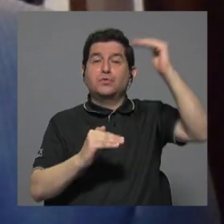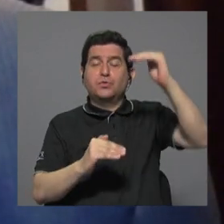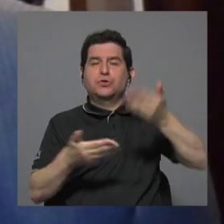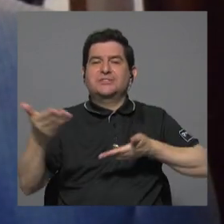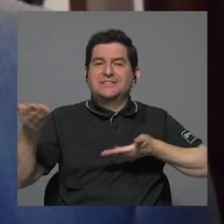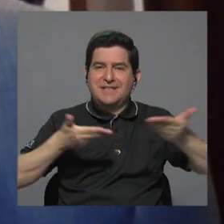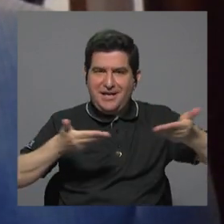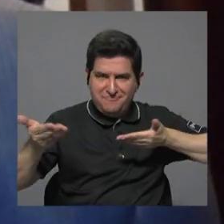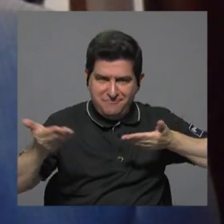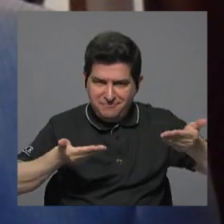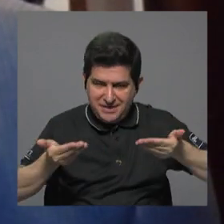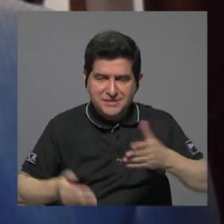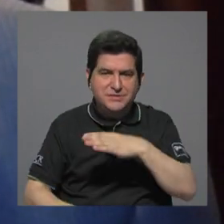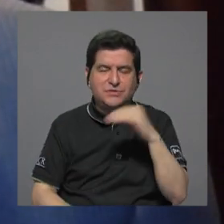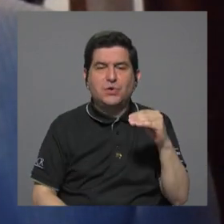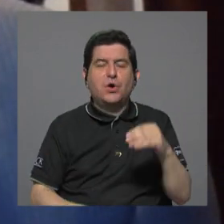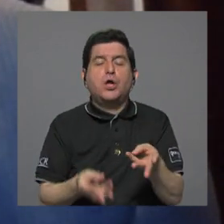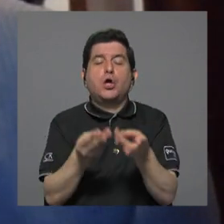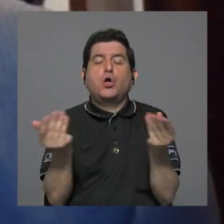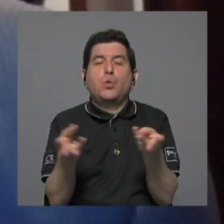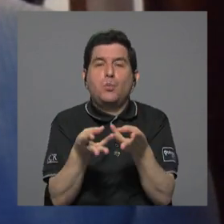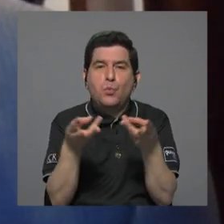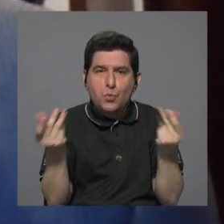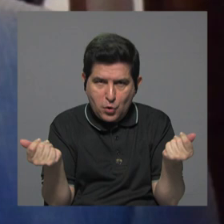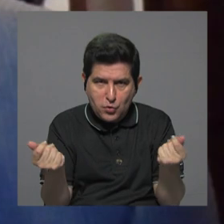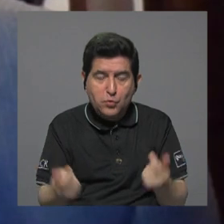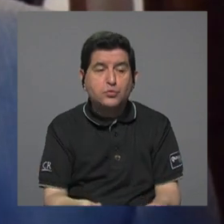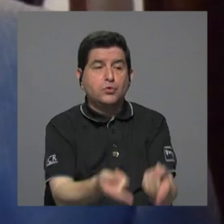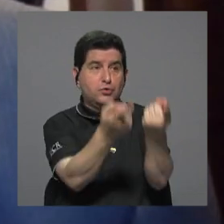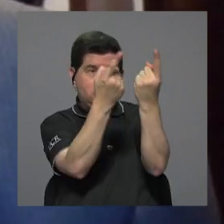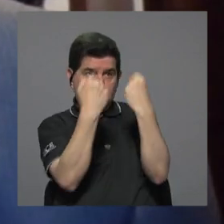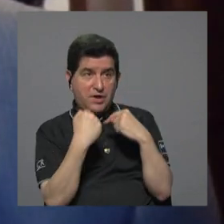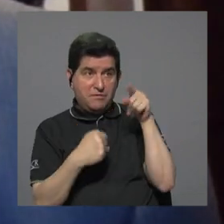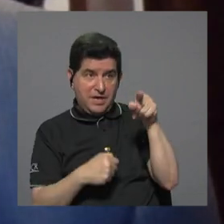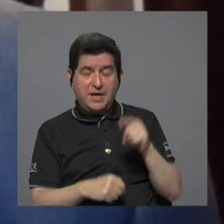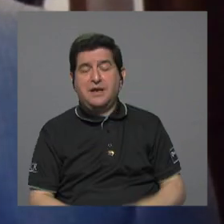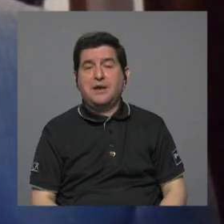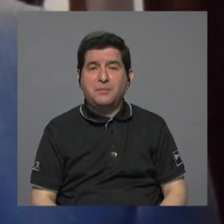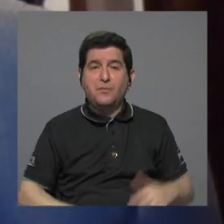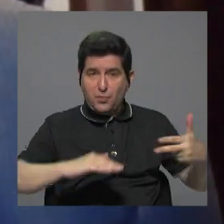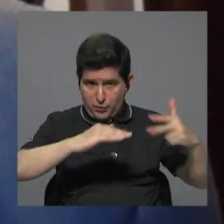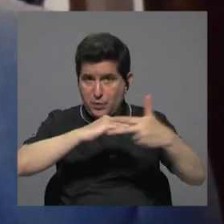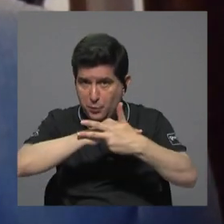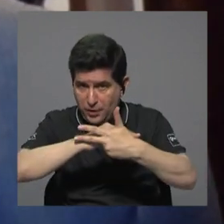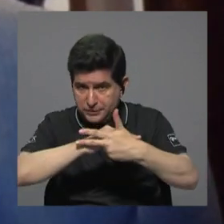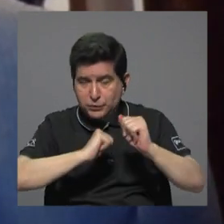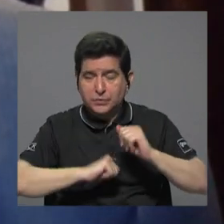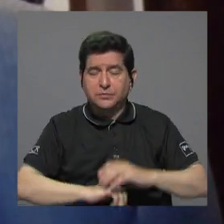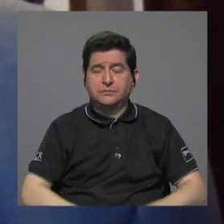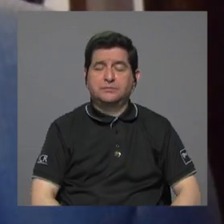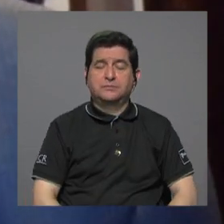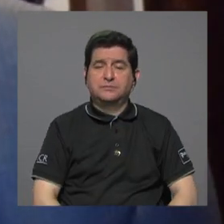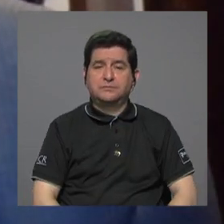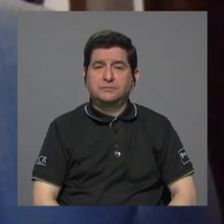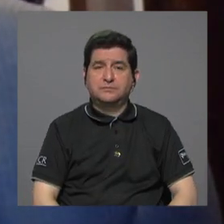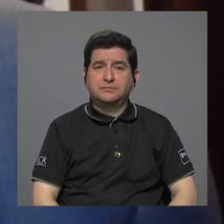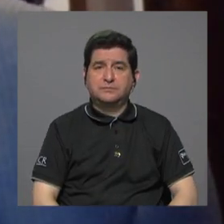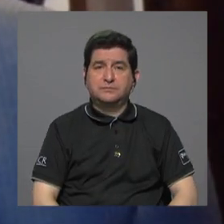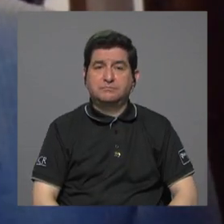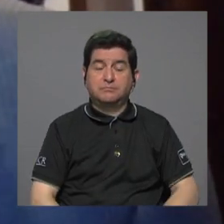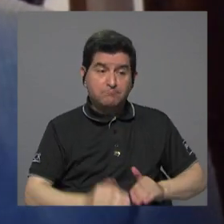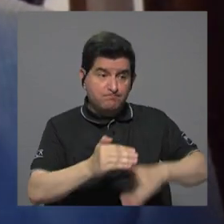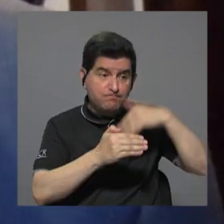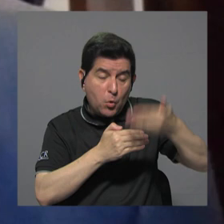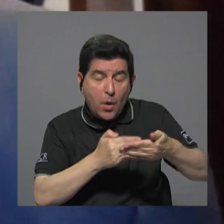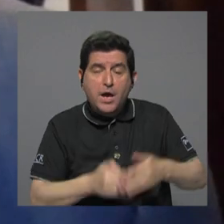los servicios y por los productos que ingresan por esa terminal, siendo que, después de eso,